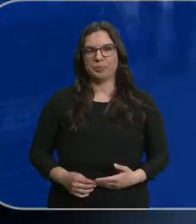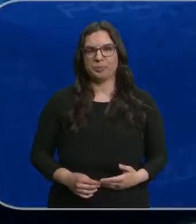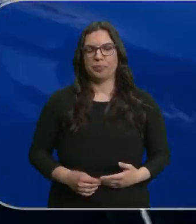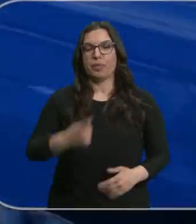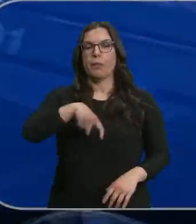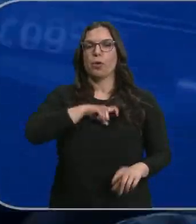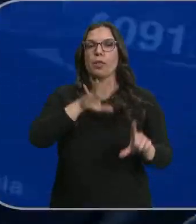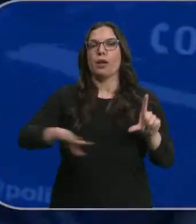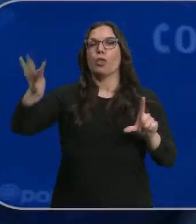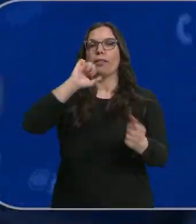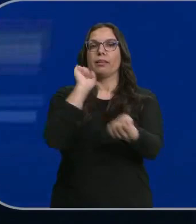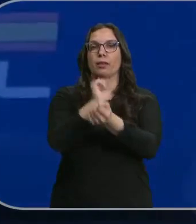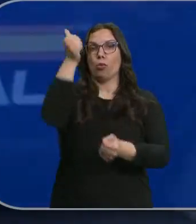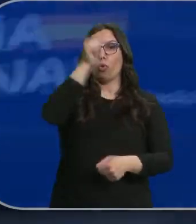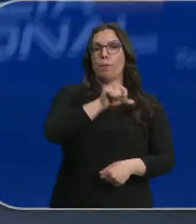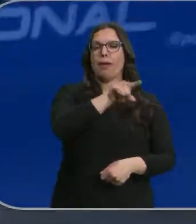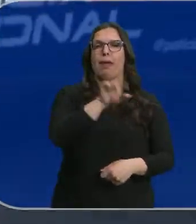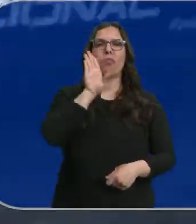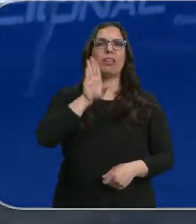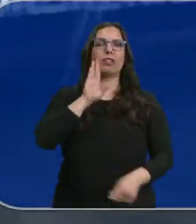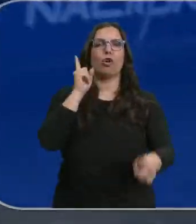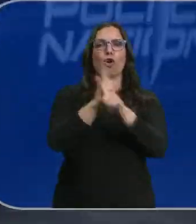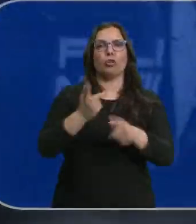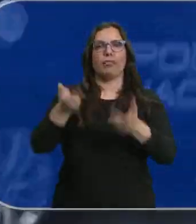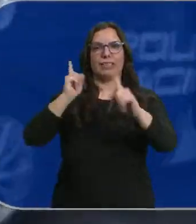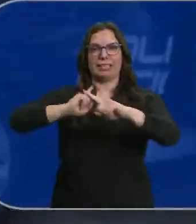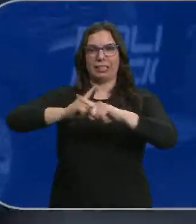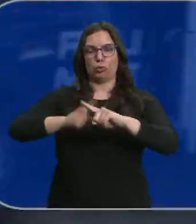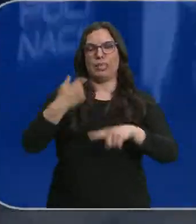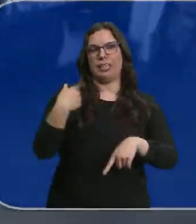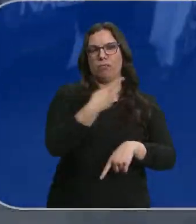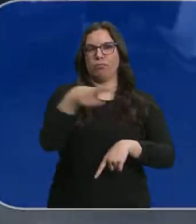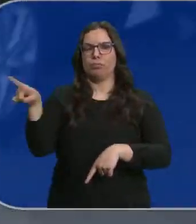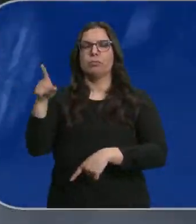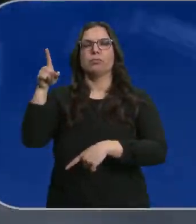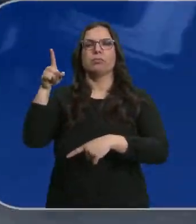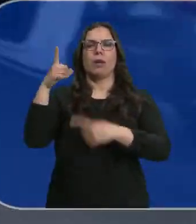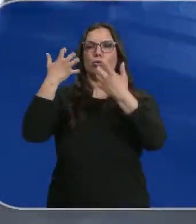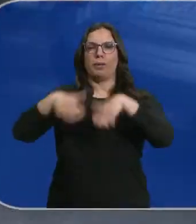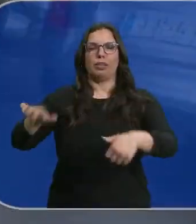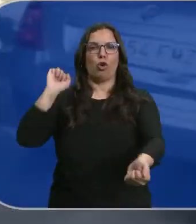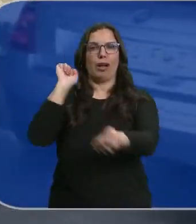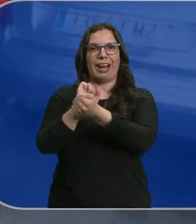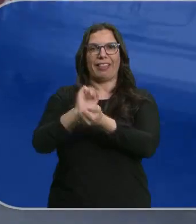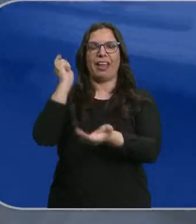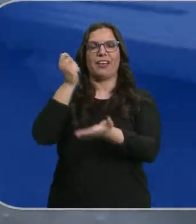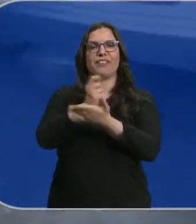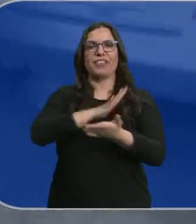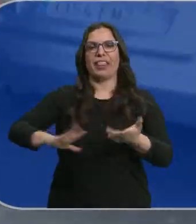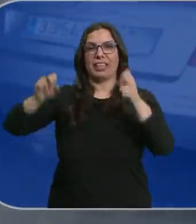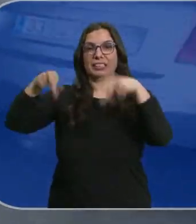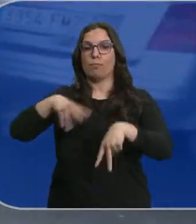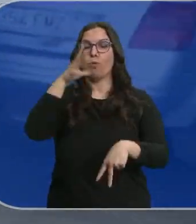La Policía Nacional ha detenido a un hombre por un delito contra la libertad sexual. Ha ingresado ya en prisión sin fianza tras retener